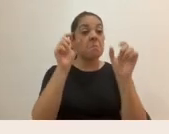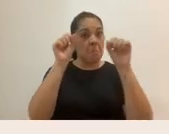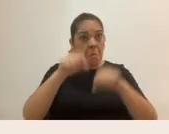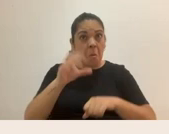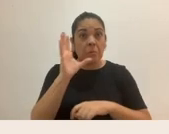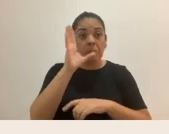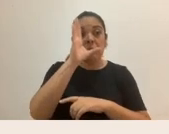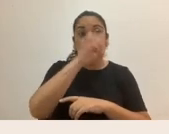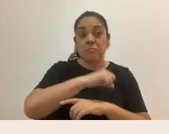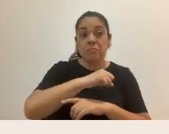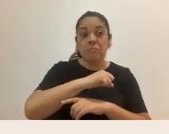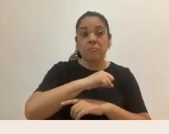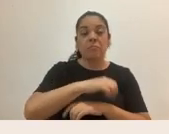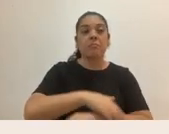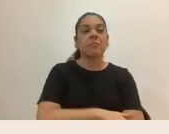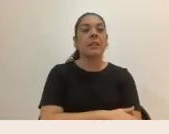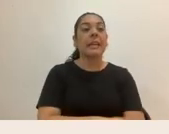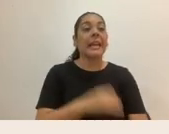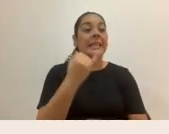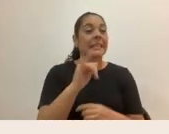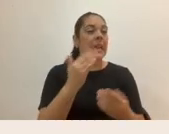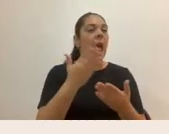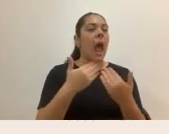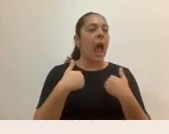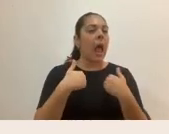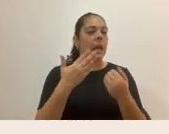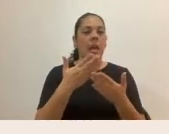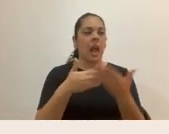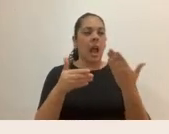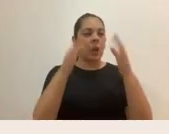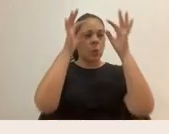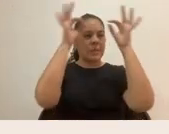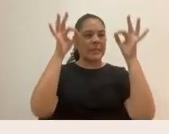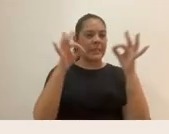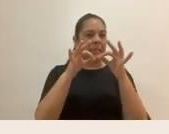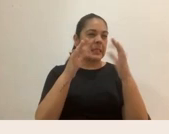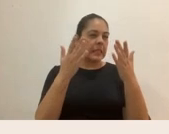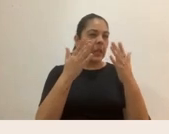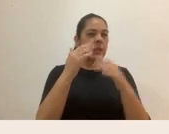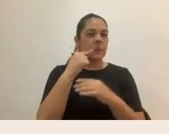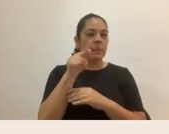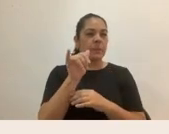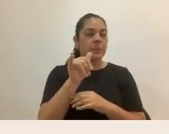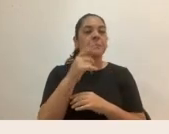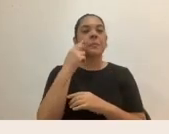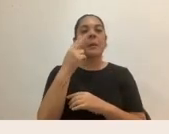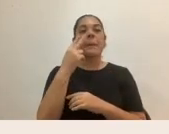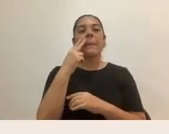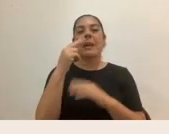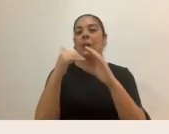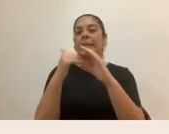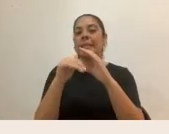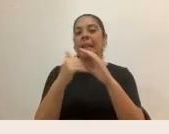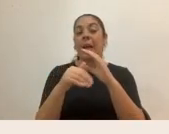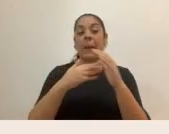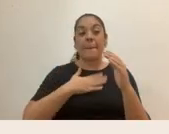si hay algún estereotipo por ahí. Acá veo en el chat, dice, Patricia, mi